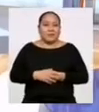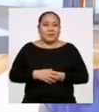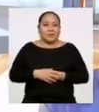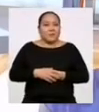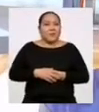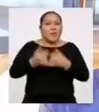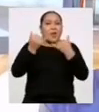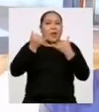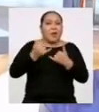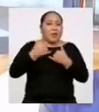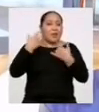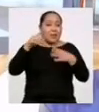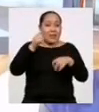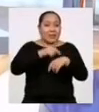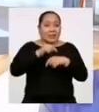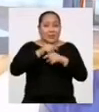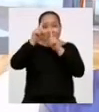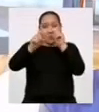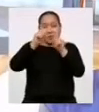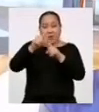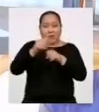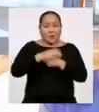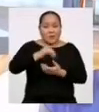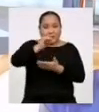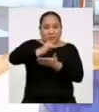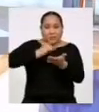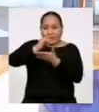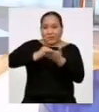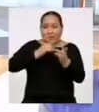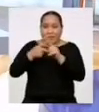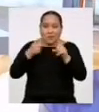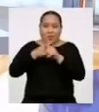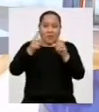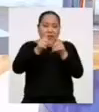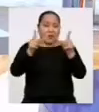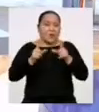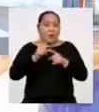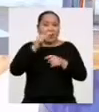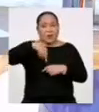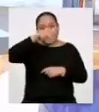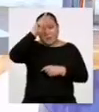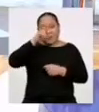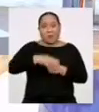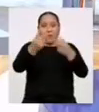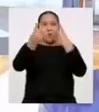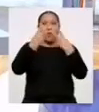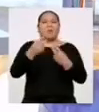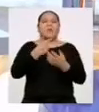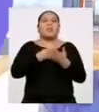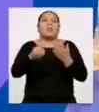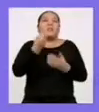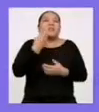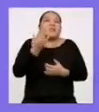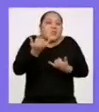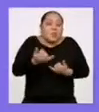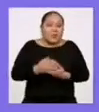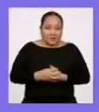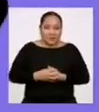Ahora es momento de las preguntas Que vienen de diferentes partes del Perú Veamos que nos dicen hoy